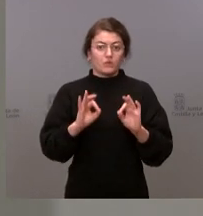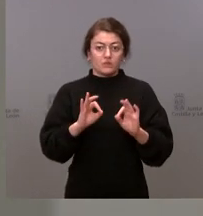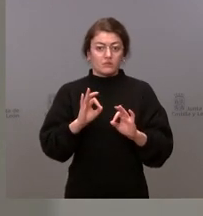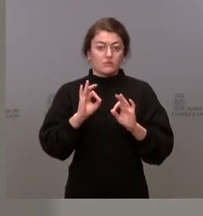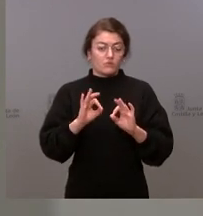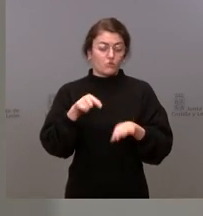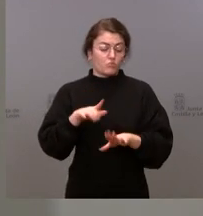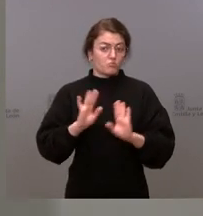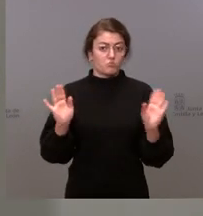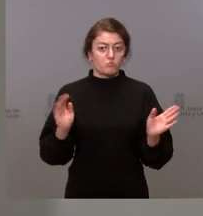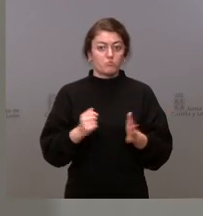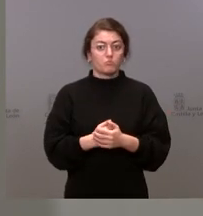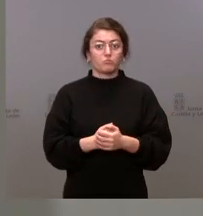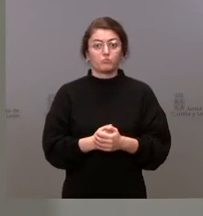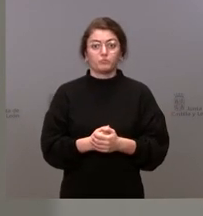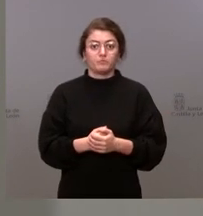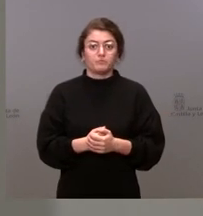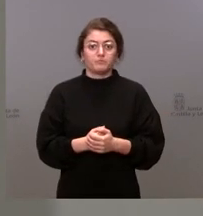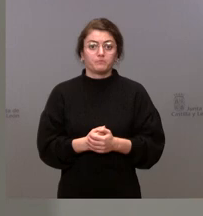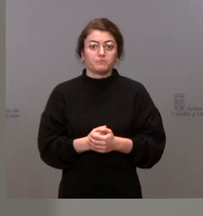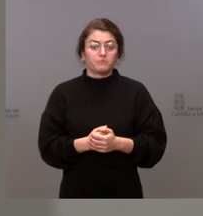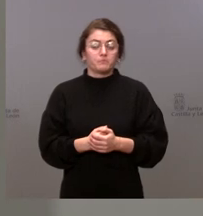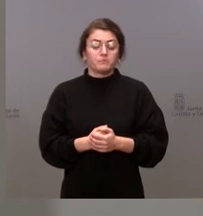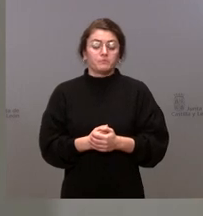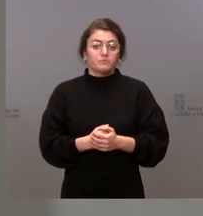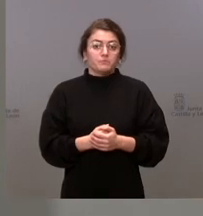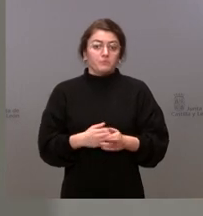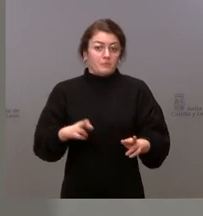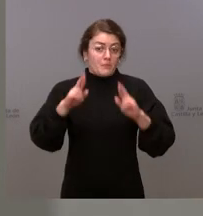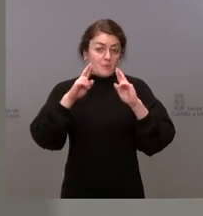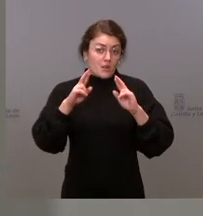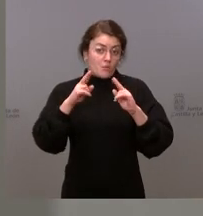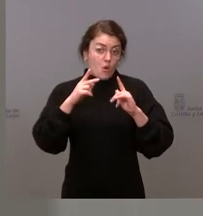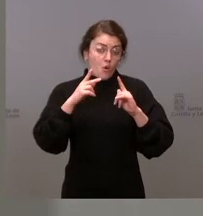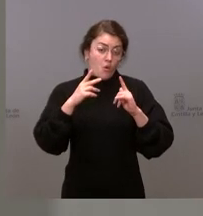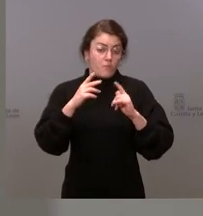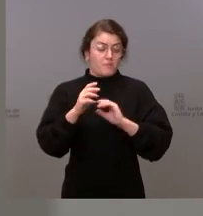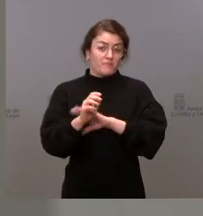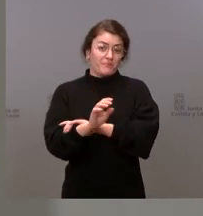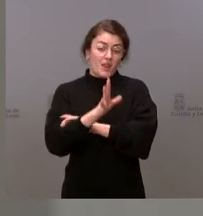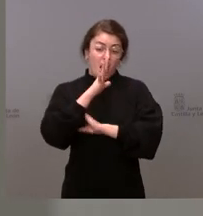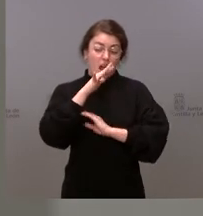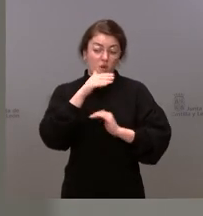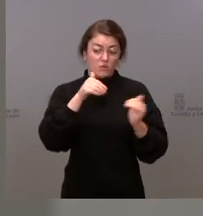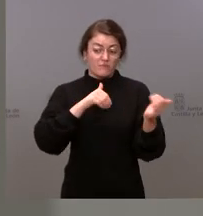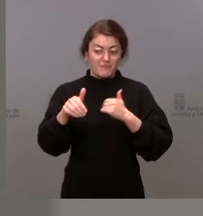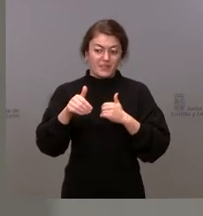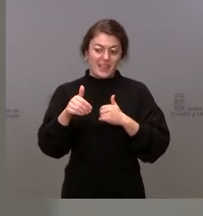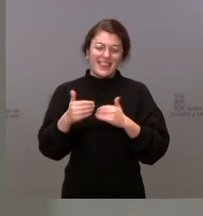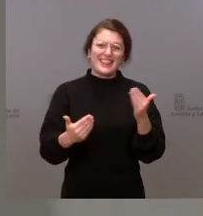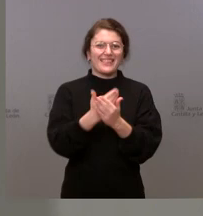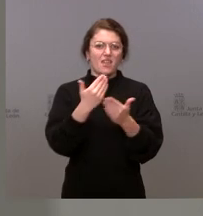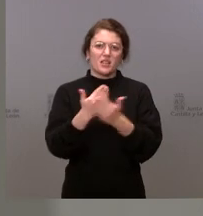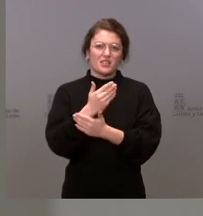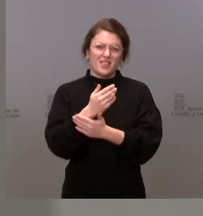hoy. Y esperamos días difíciles, esperamos días difíciles durante las